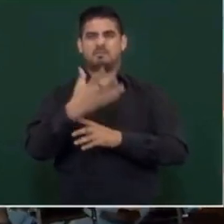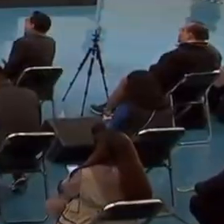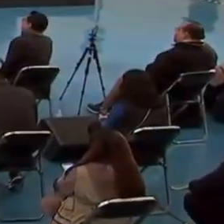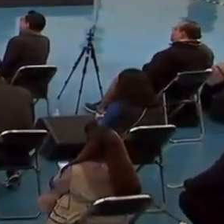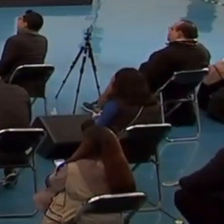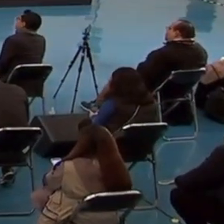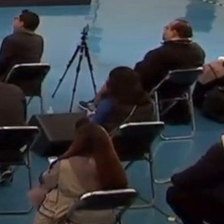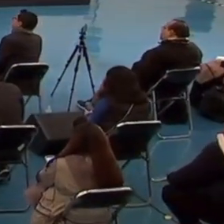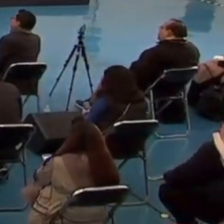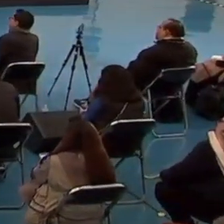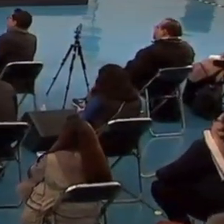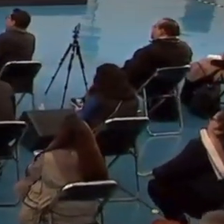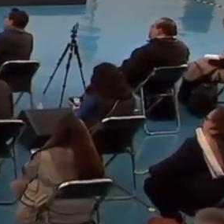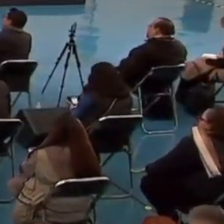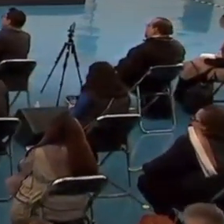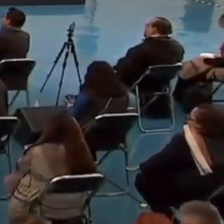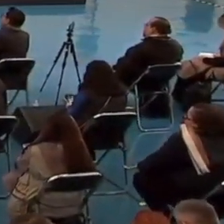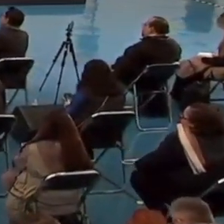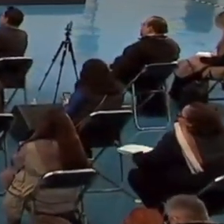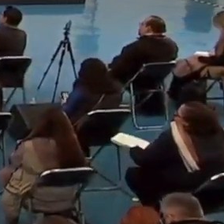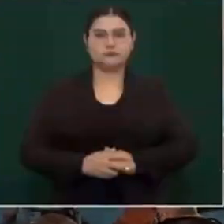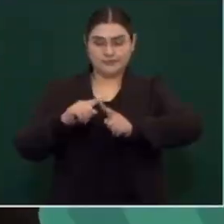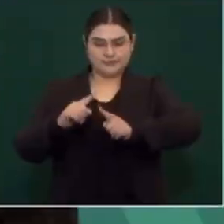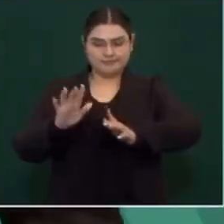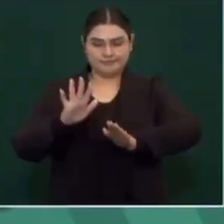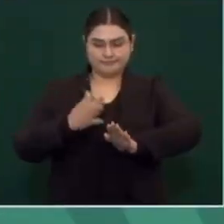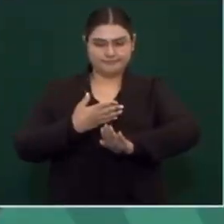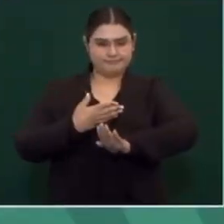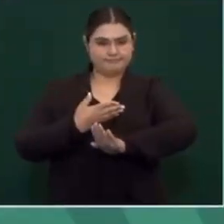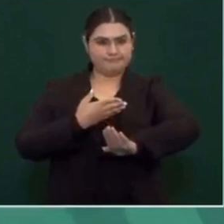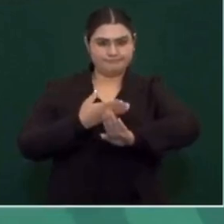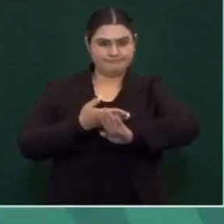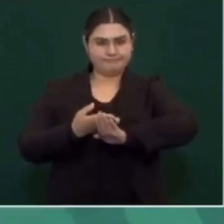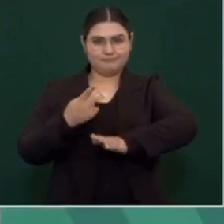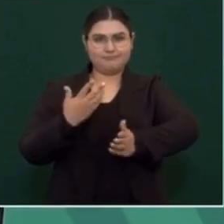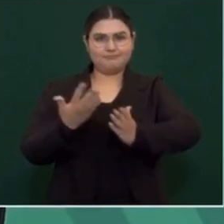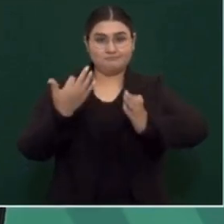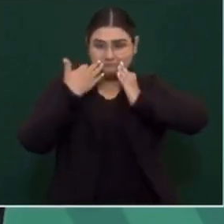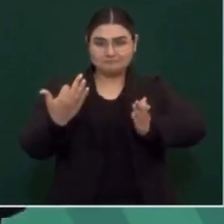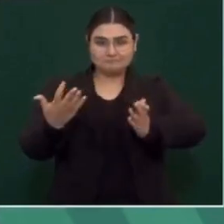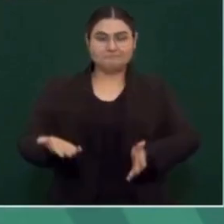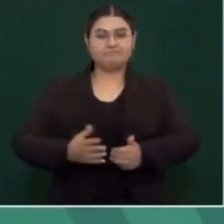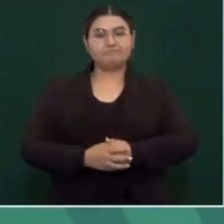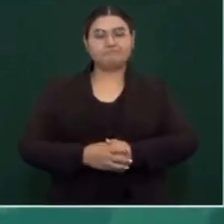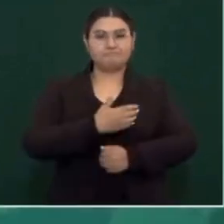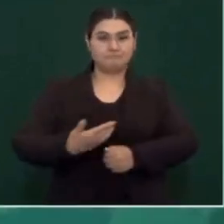destitución hasta que lo lograron y lo encarcelaron. Entonces, ahí está lo de la presidencia.